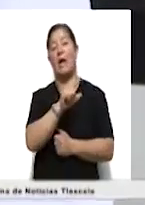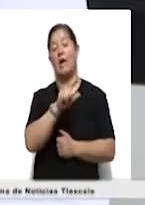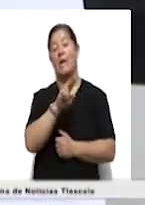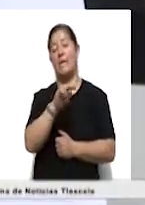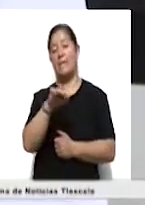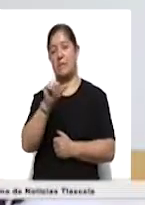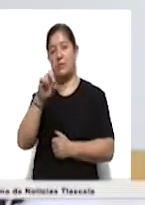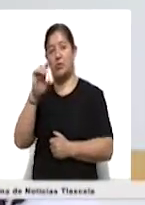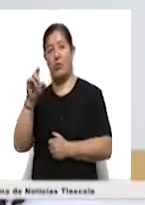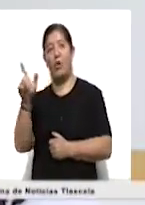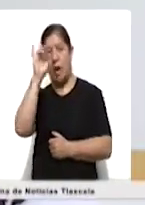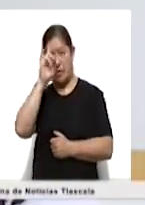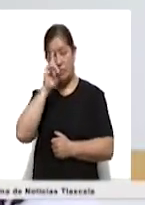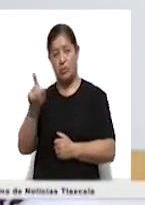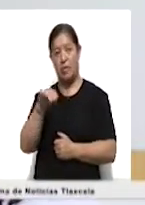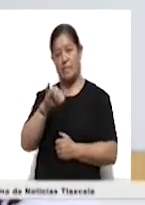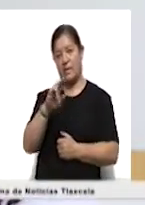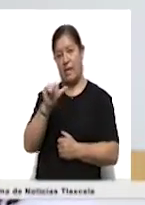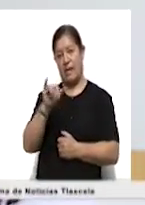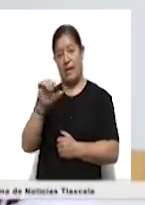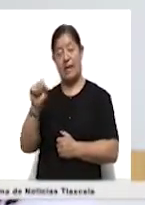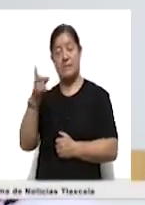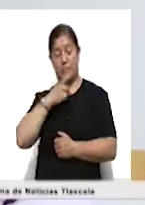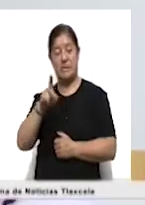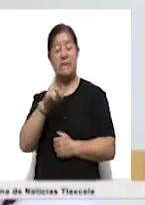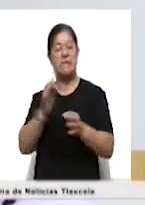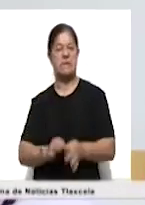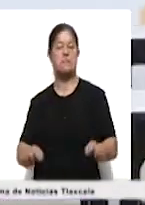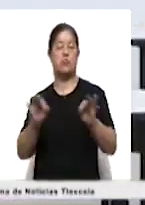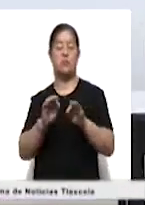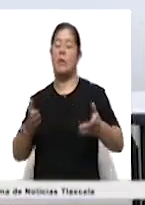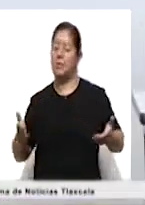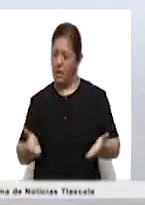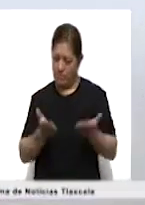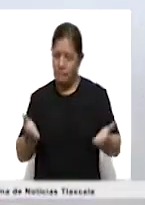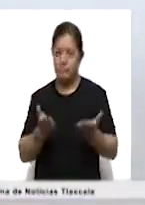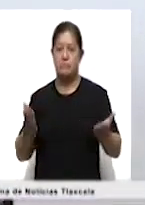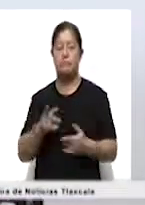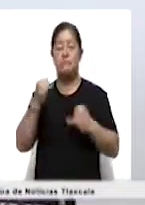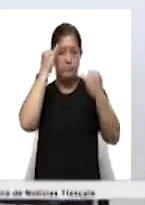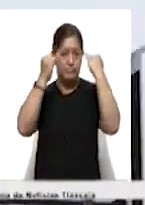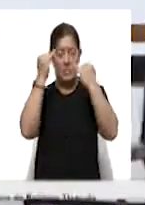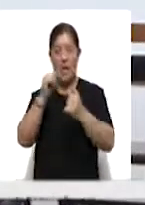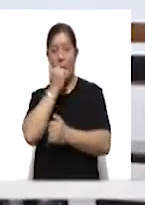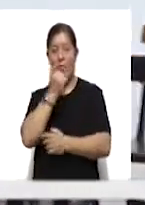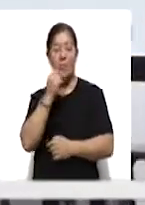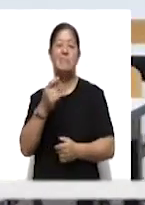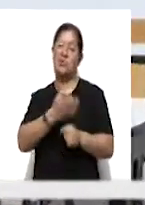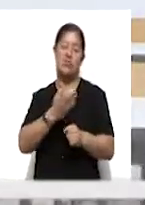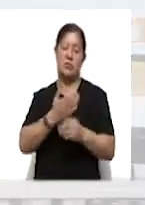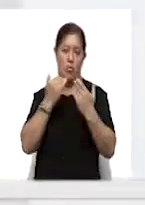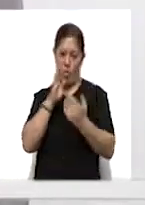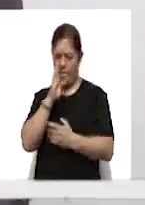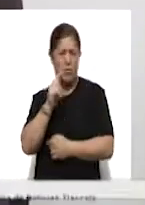quien asesora a Mirai en su proyecto, habló de la importancia de impulsar la creatividad de los alumnos, pese a que en este momento no ha habido clases